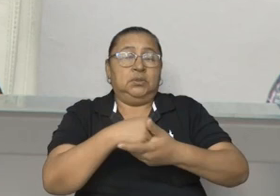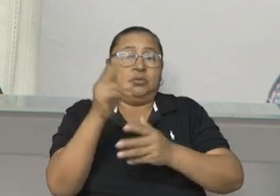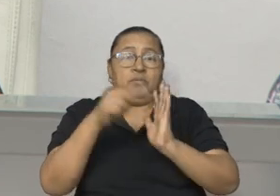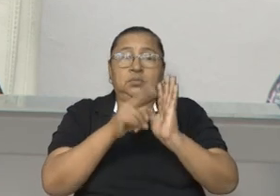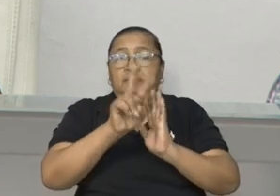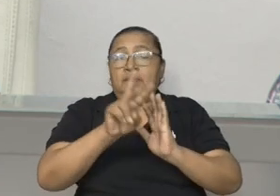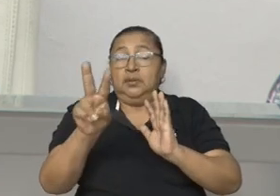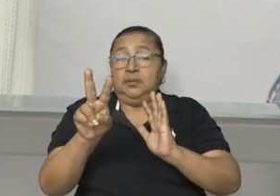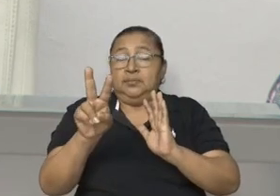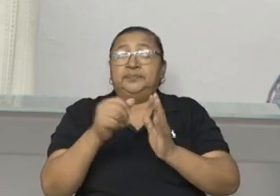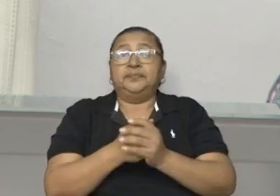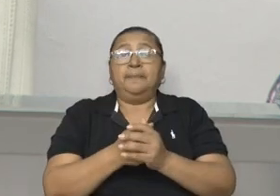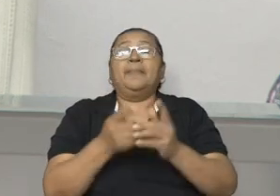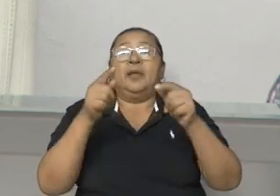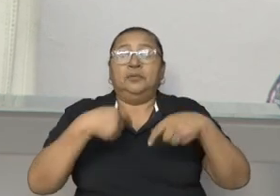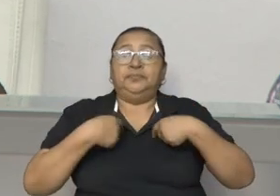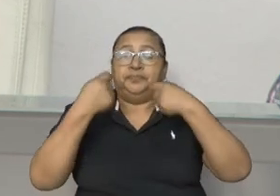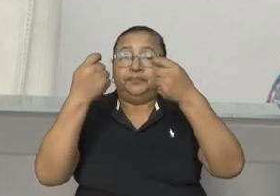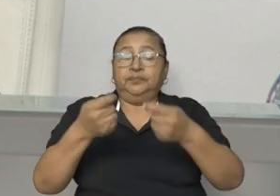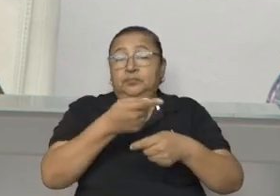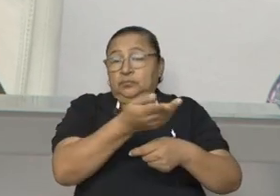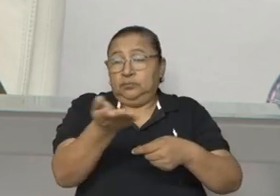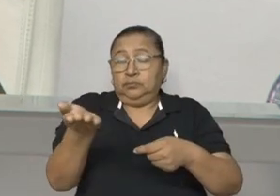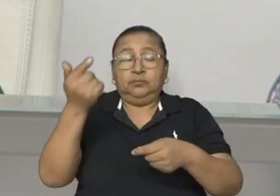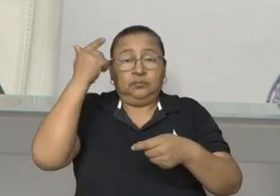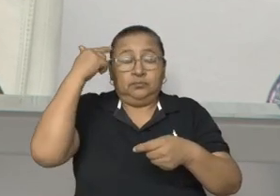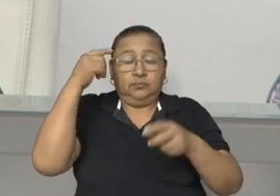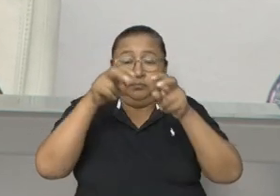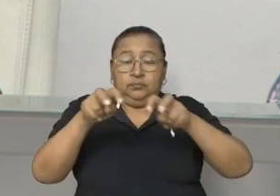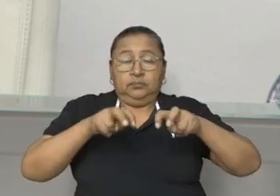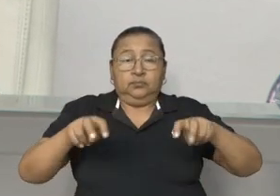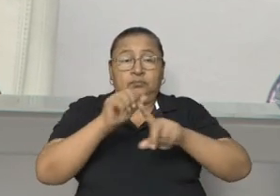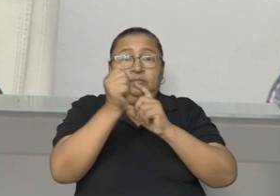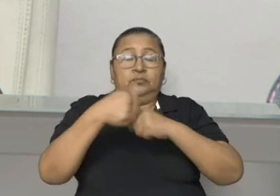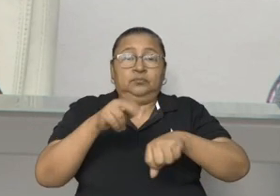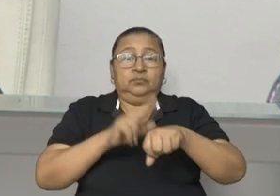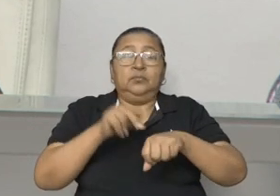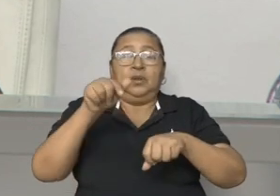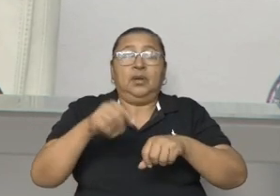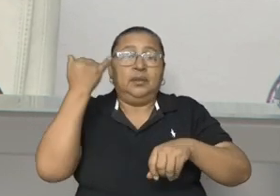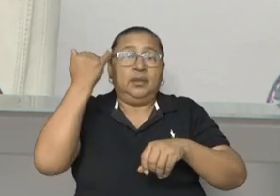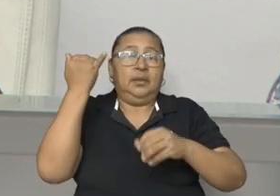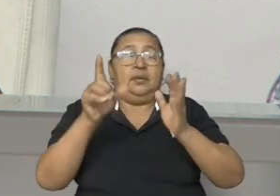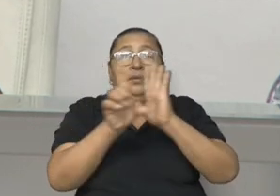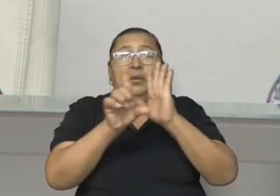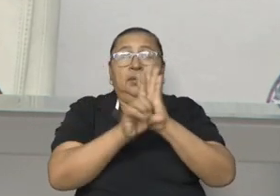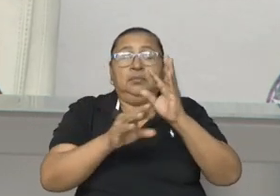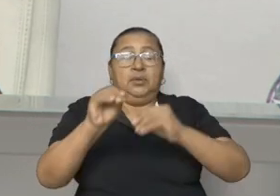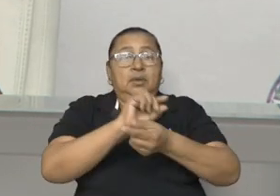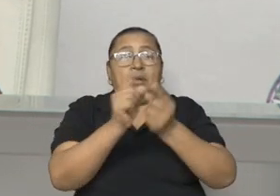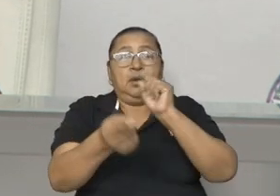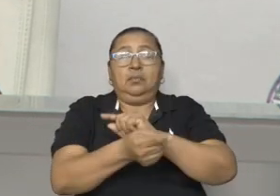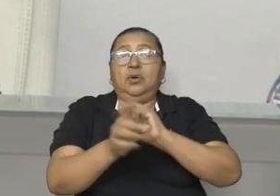2022, someto a consideración de la Asamblea Nacional de Nicaragua la presente iniciativa de ley